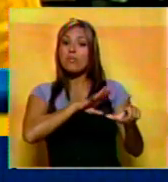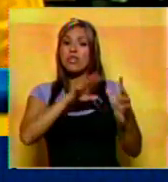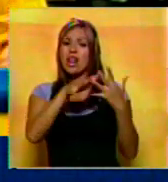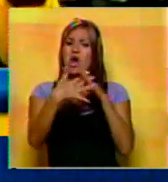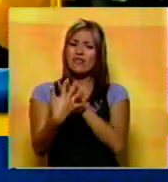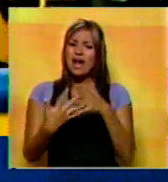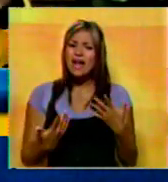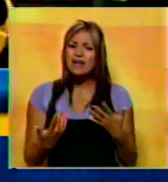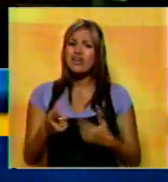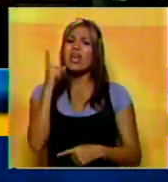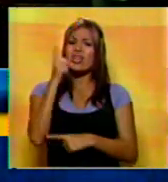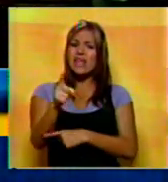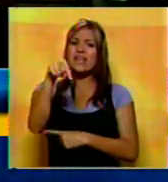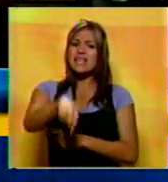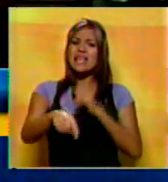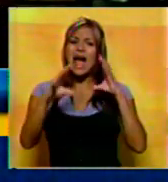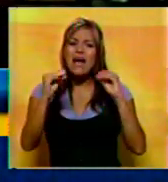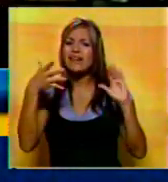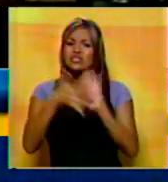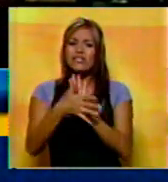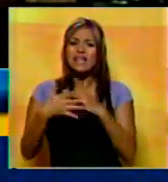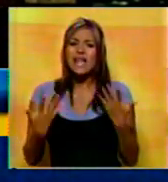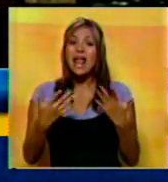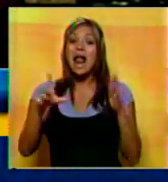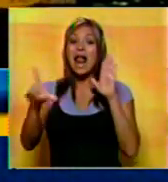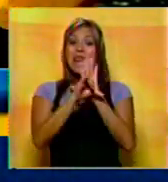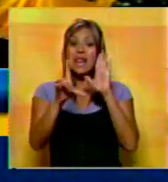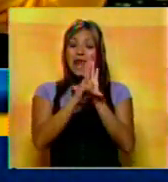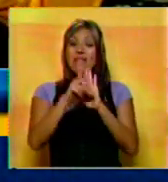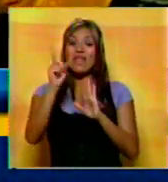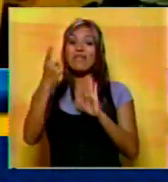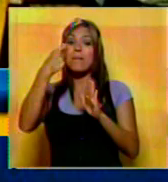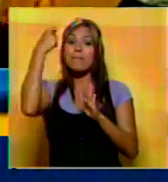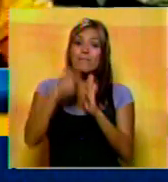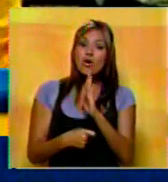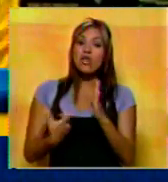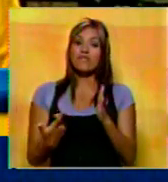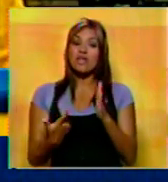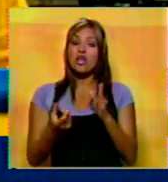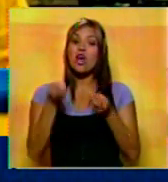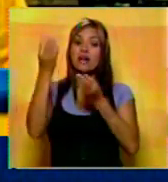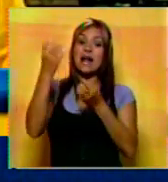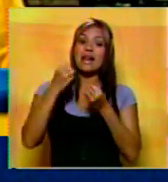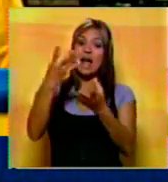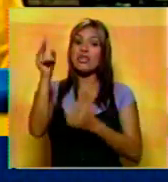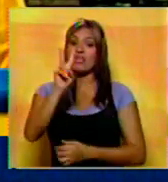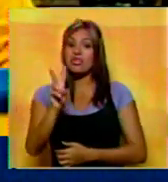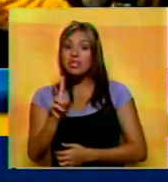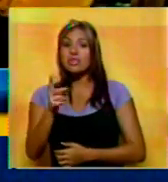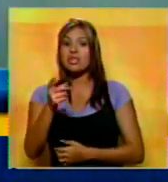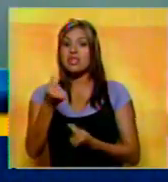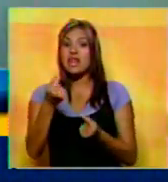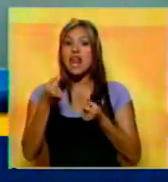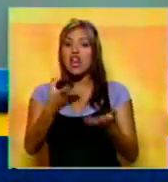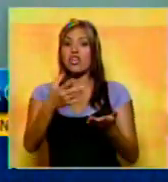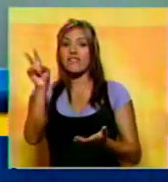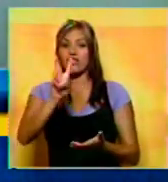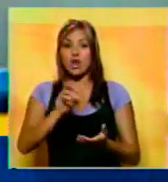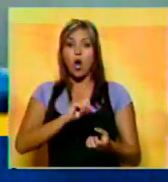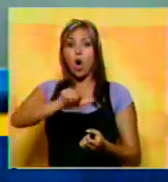barrios. Aquí deberíamos estar debatiendo la ley que dado para prohibir que se regale el dinero a los venezolanos. Pero no.